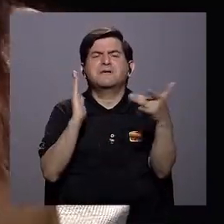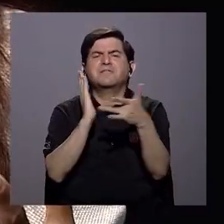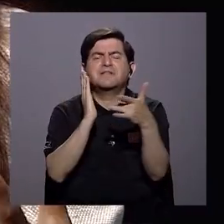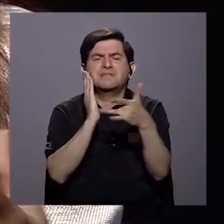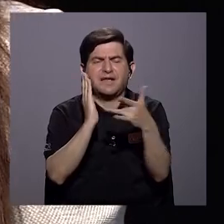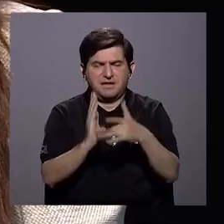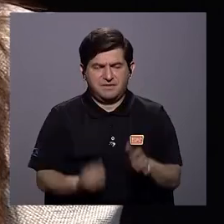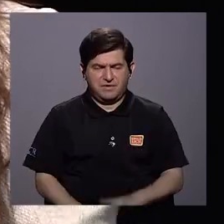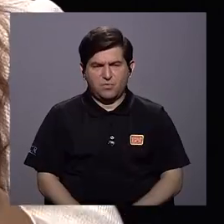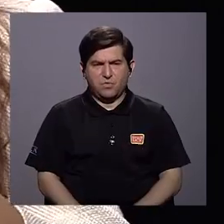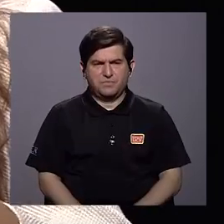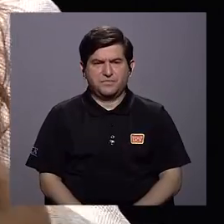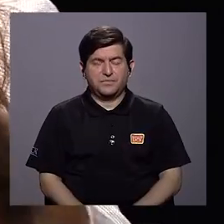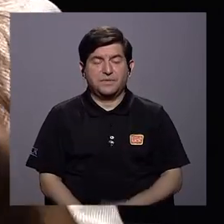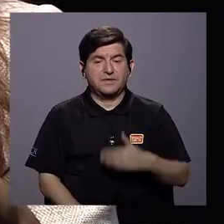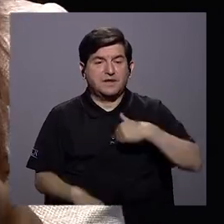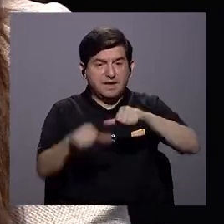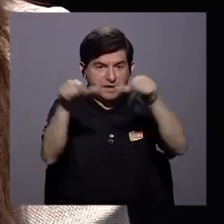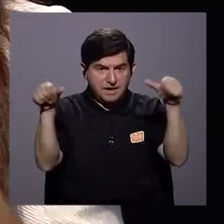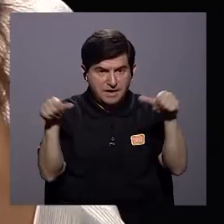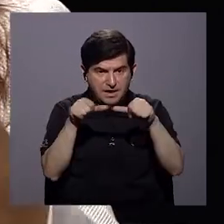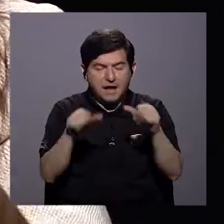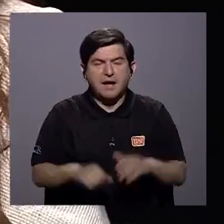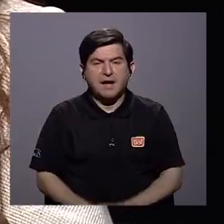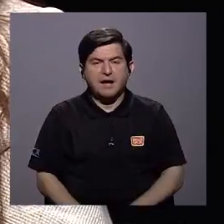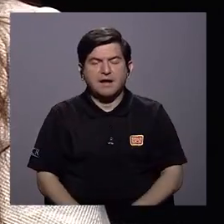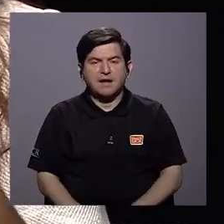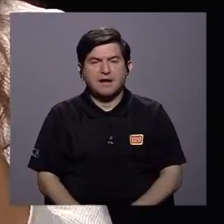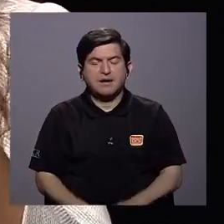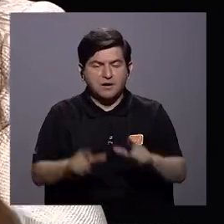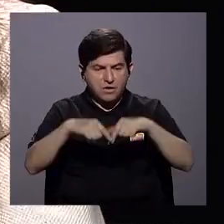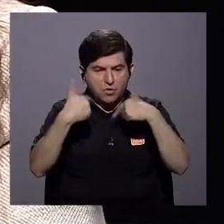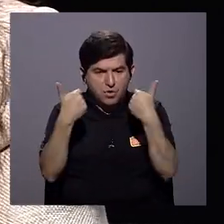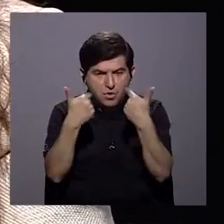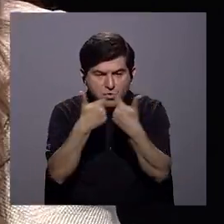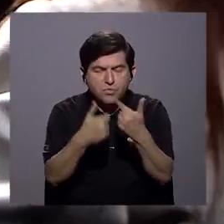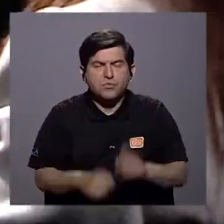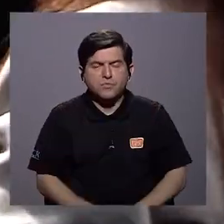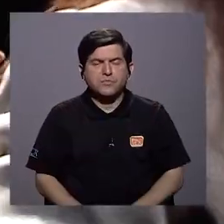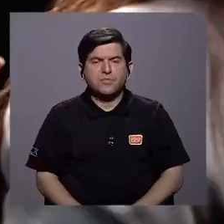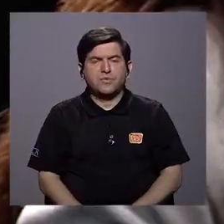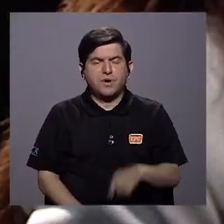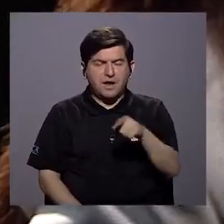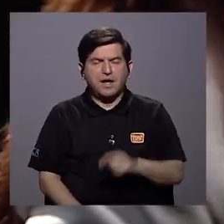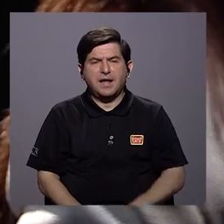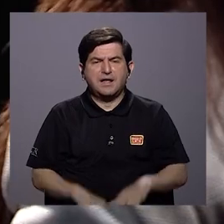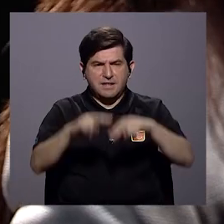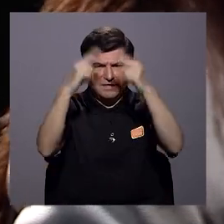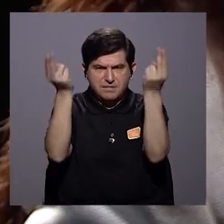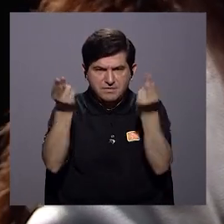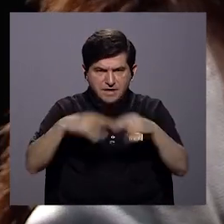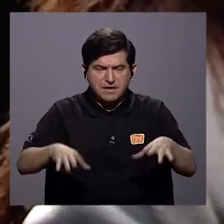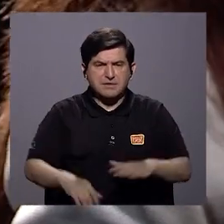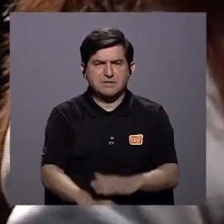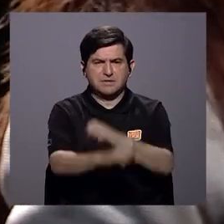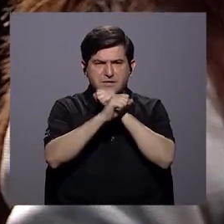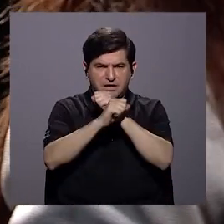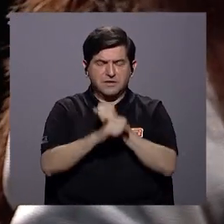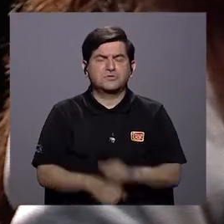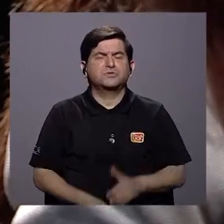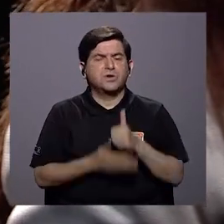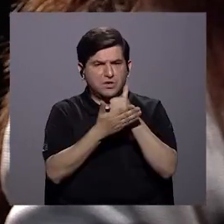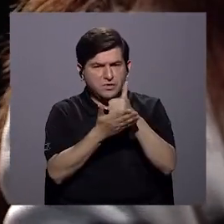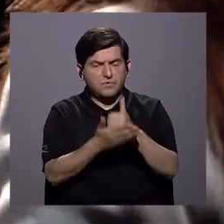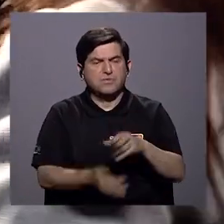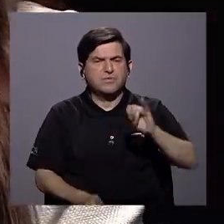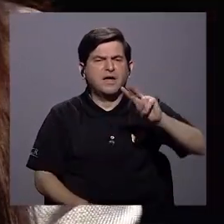Por ejemplo, tenemos sectores como el clúster de ciberseguridad, que nos dice, tenemos un gran potencial para seguir absorbiendo. está Lina